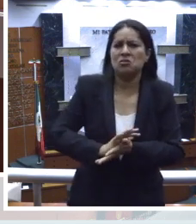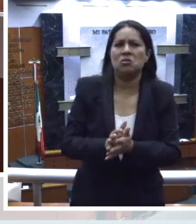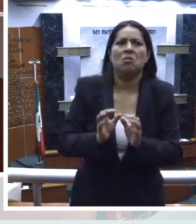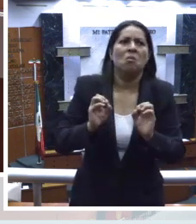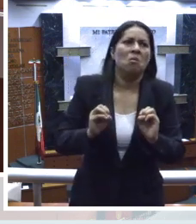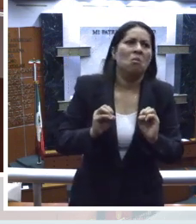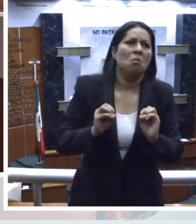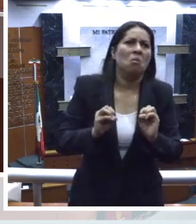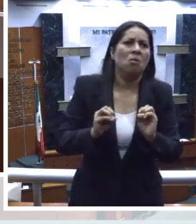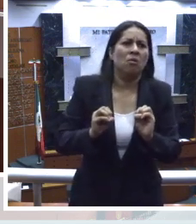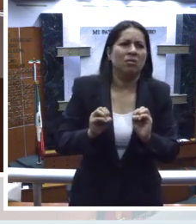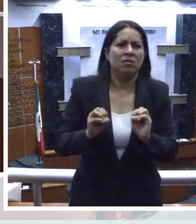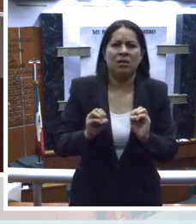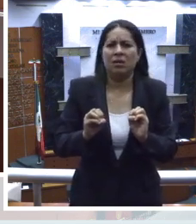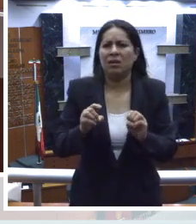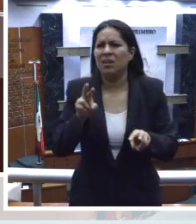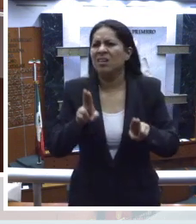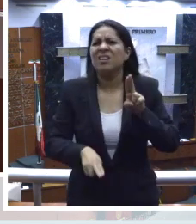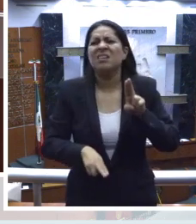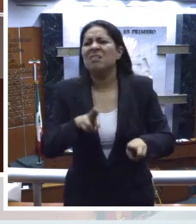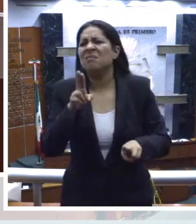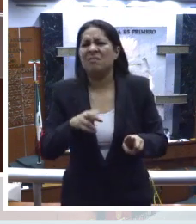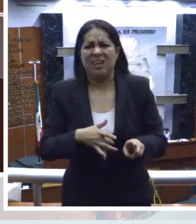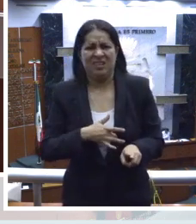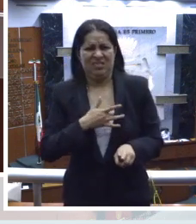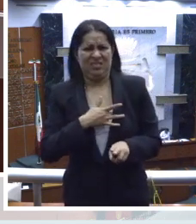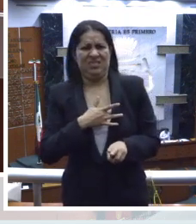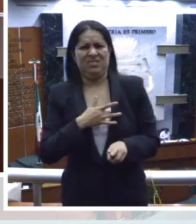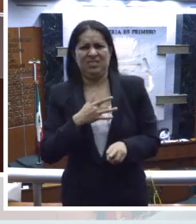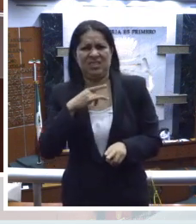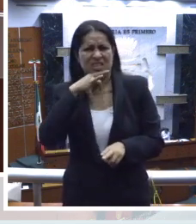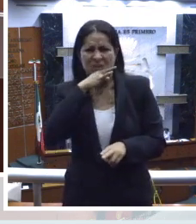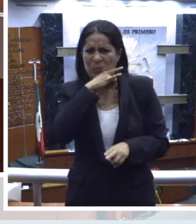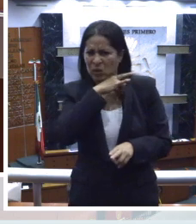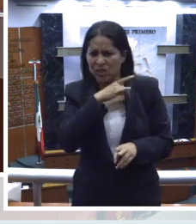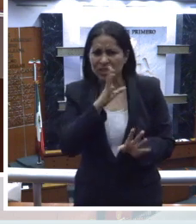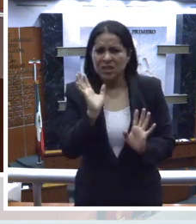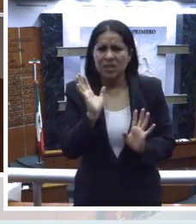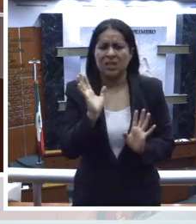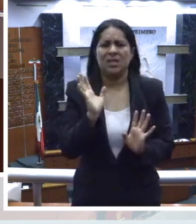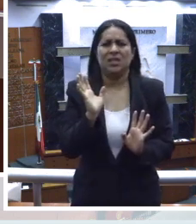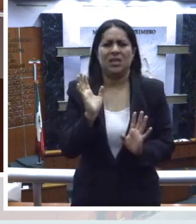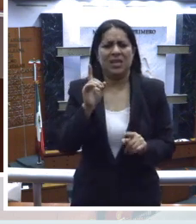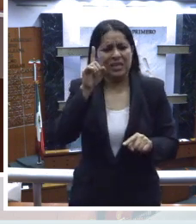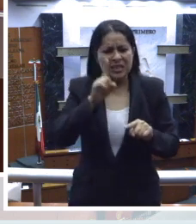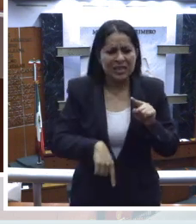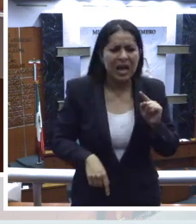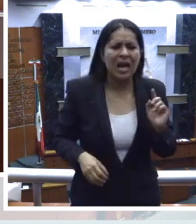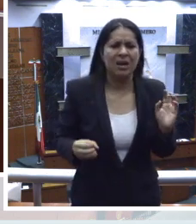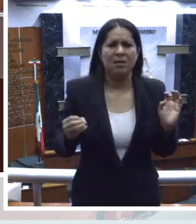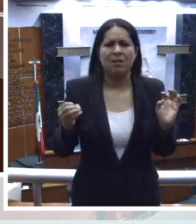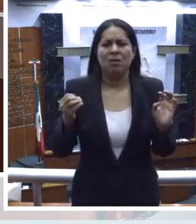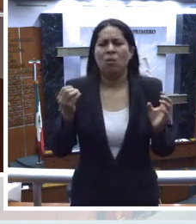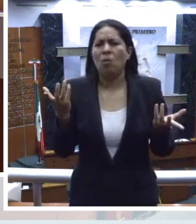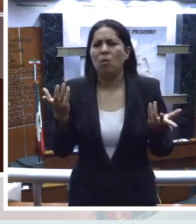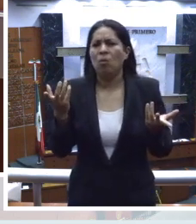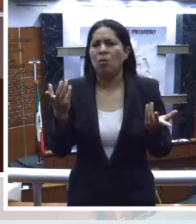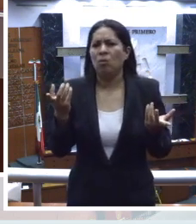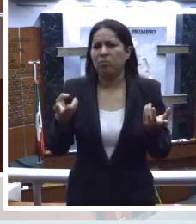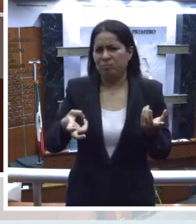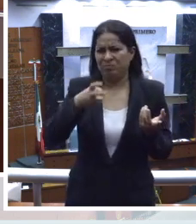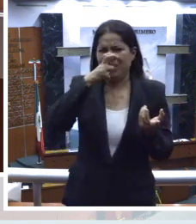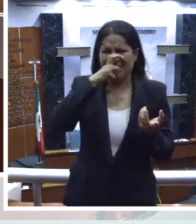o categorías sospechosas que tengan como objeto resultado, limitar, restringir o anular los derechos